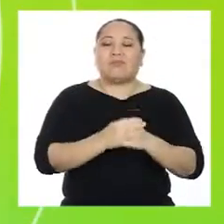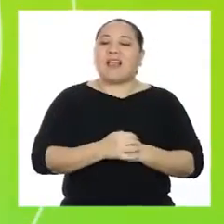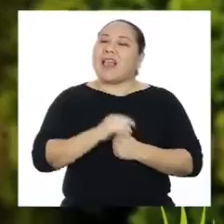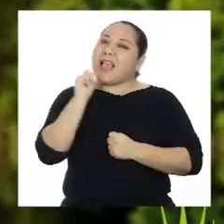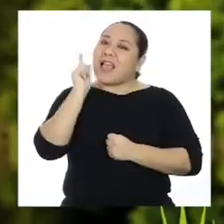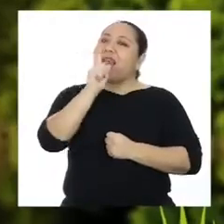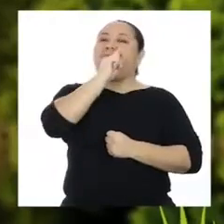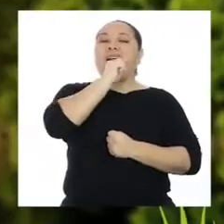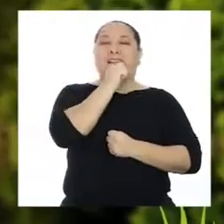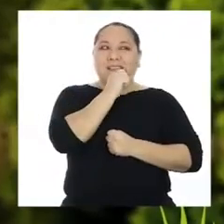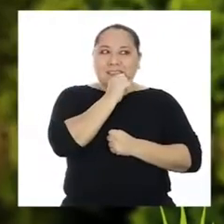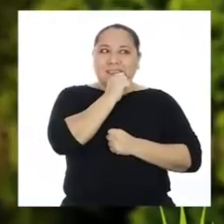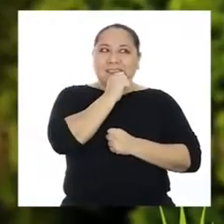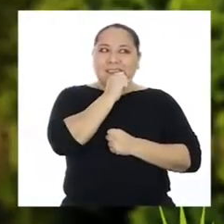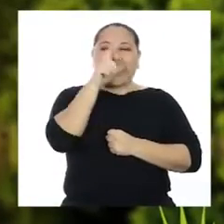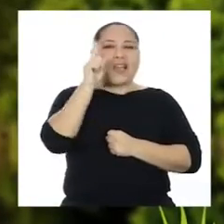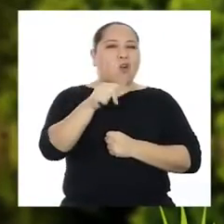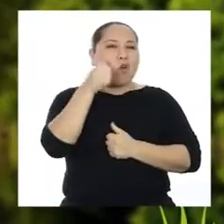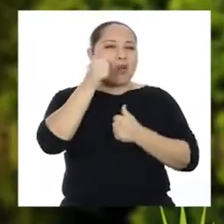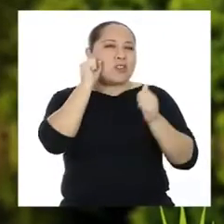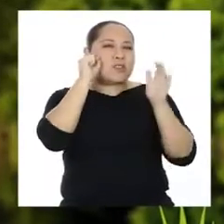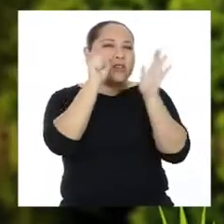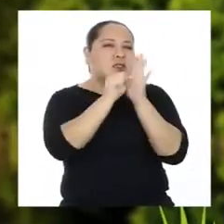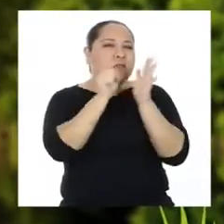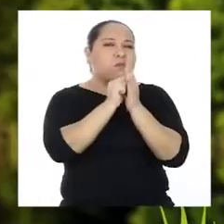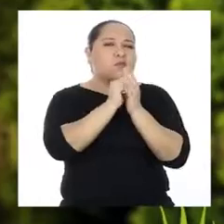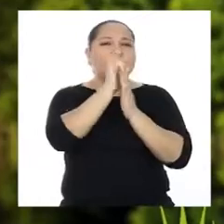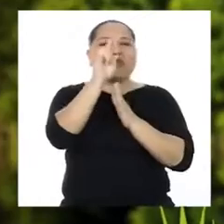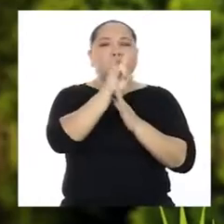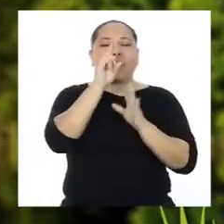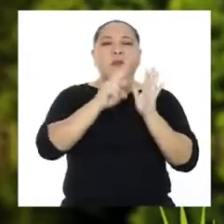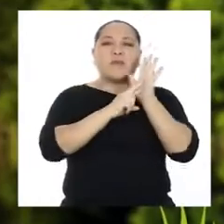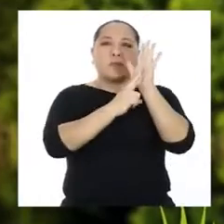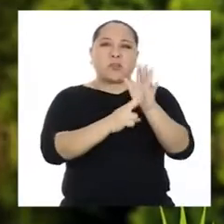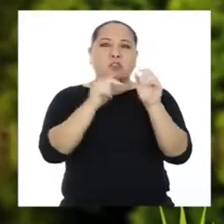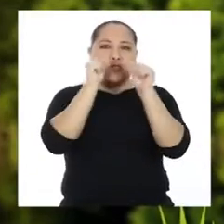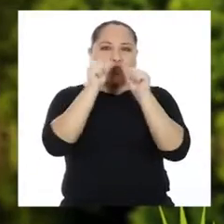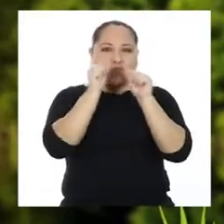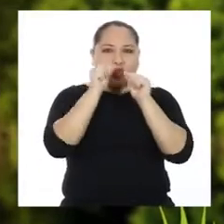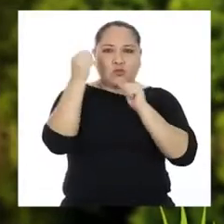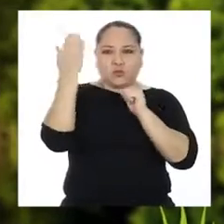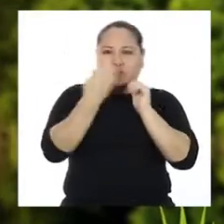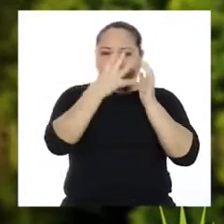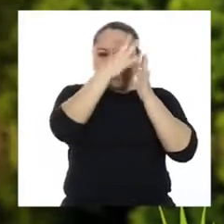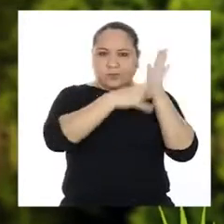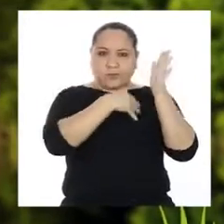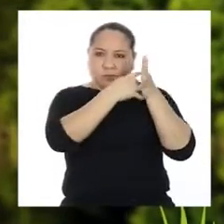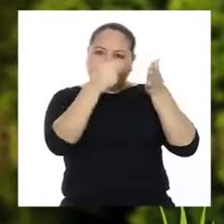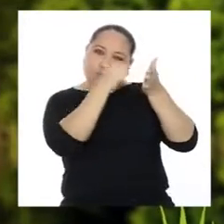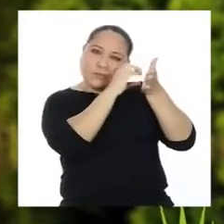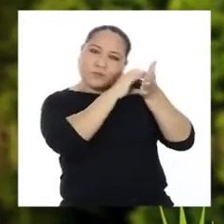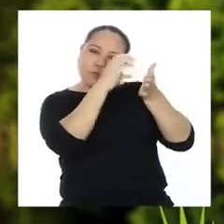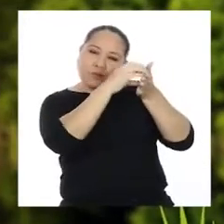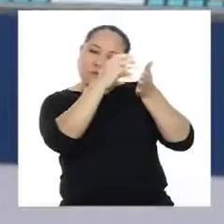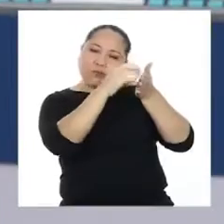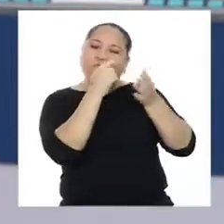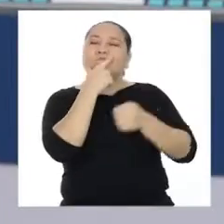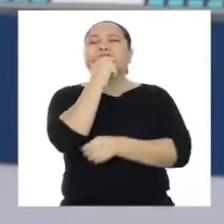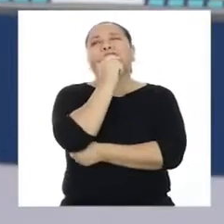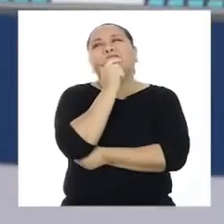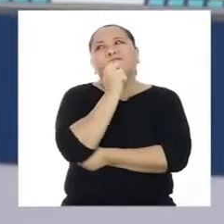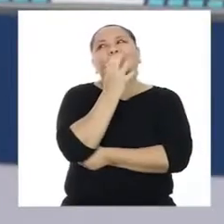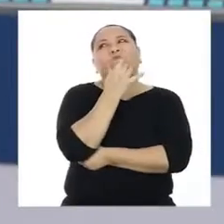atención. Entonces, ¿qué íconos elegimos para representar las cantidades en nuestro pictograma?